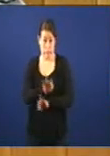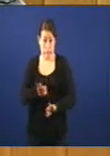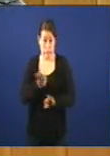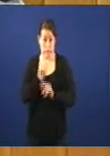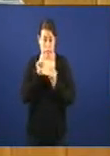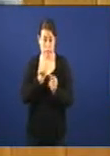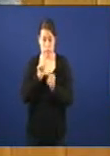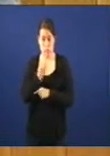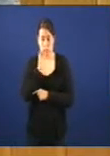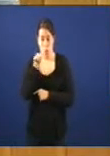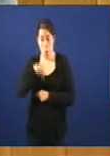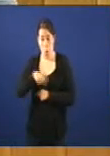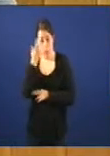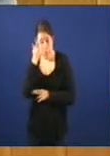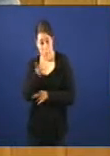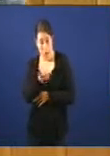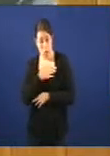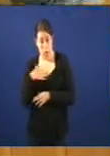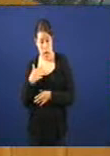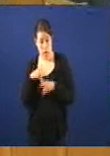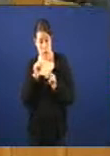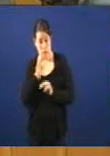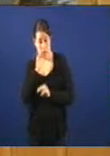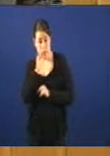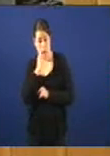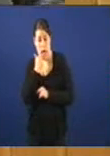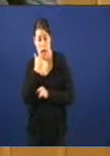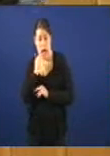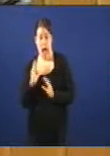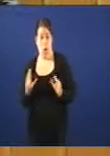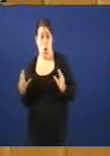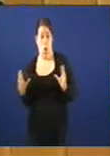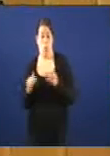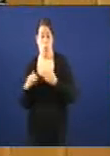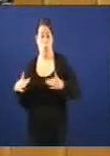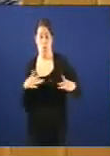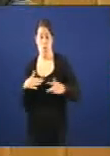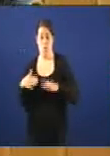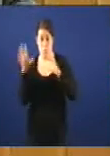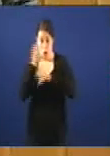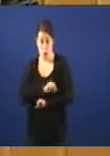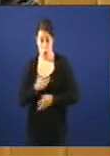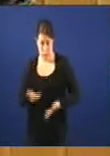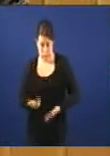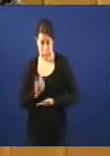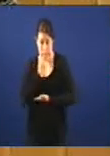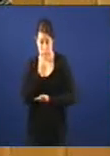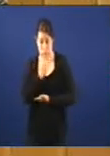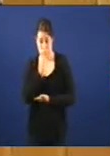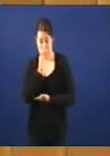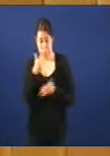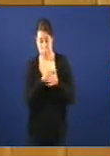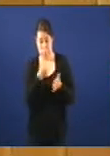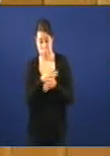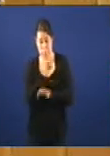de acabar o setemprano, porque parece ser que xoga un equipo de fútbol pola noite. A mi mellor ten que vir con eso. Porque nos non temos explicación e non